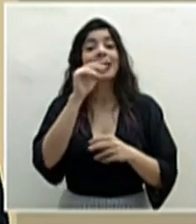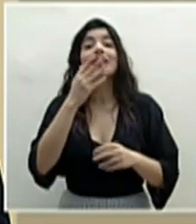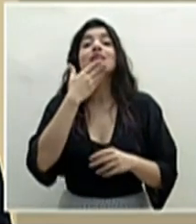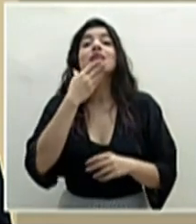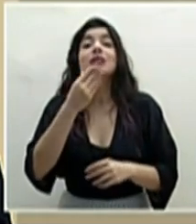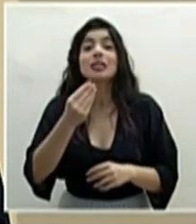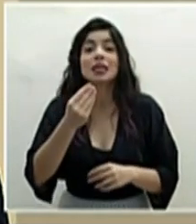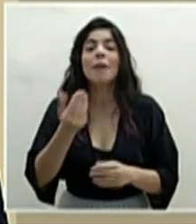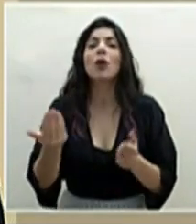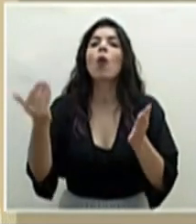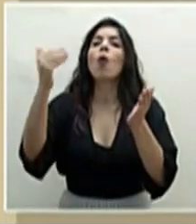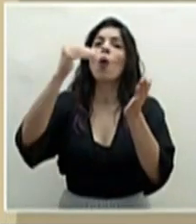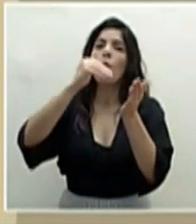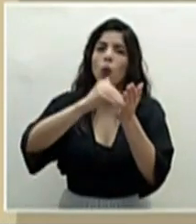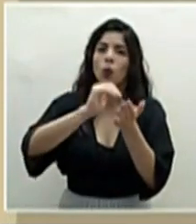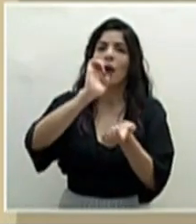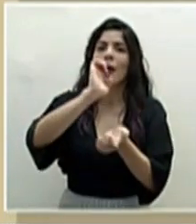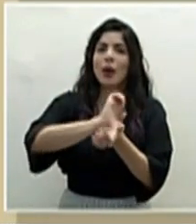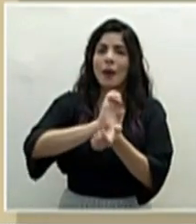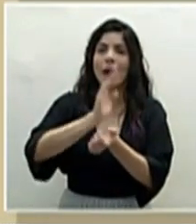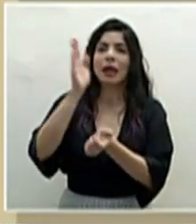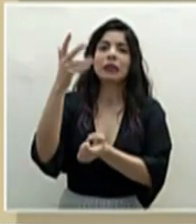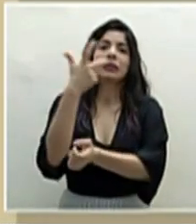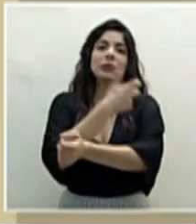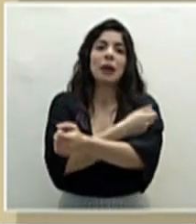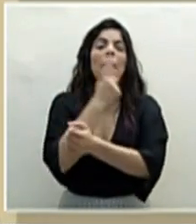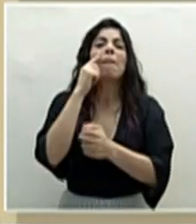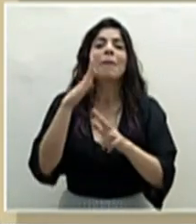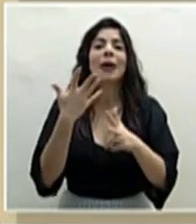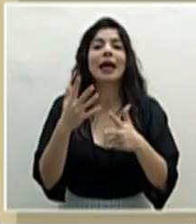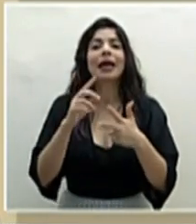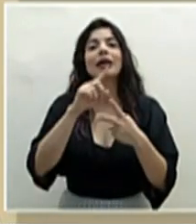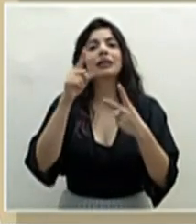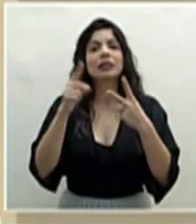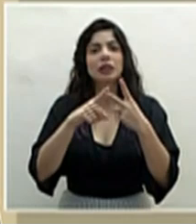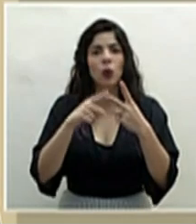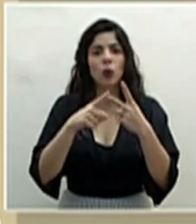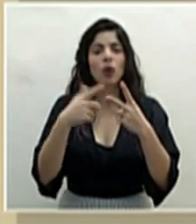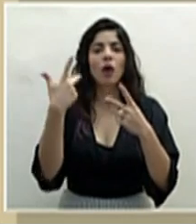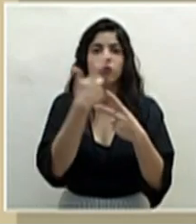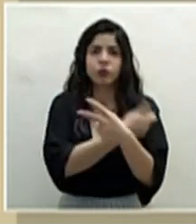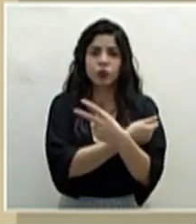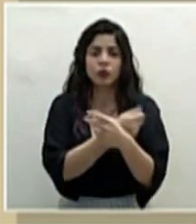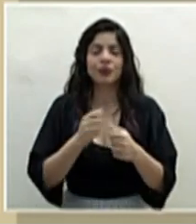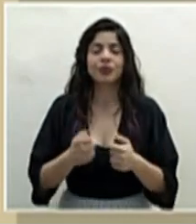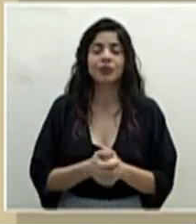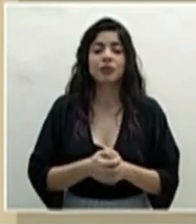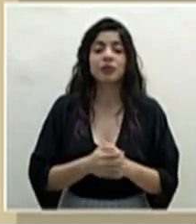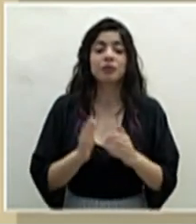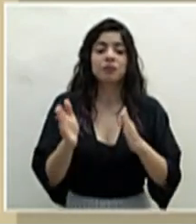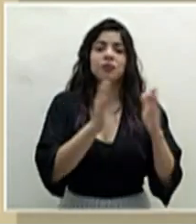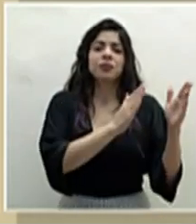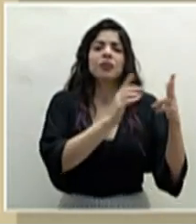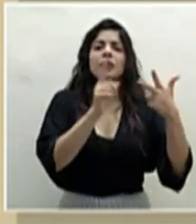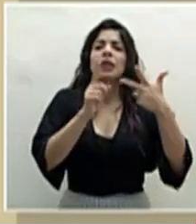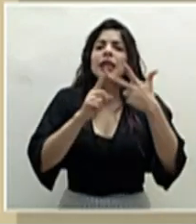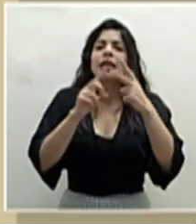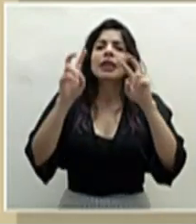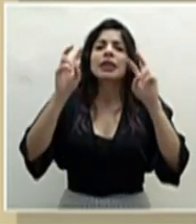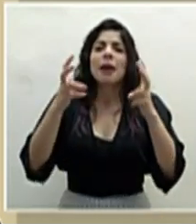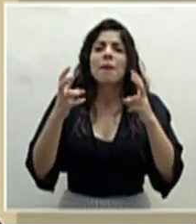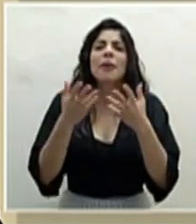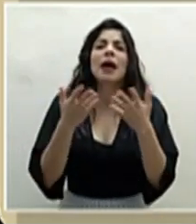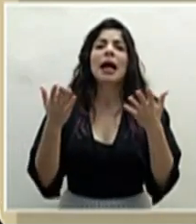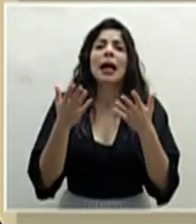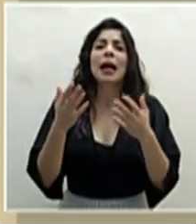diciembre de nuevo en un evaiz para que reciban la segunda dosis. El tercer tema es el